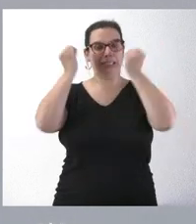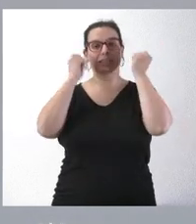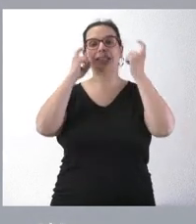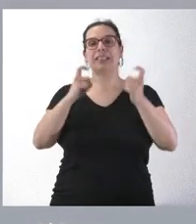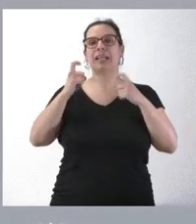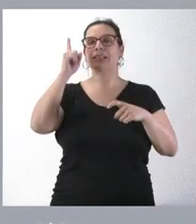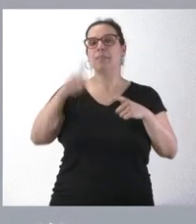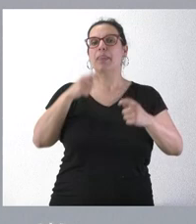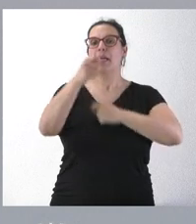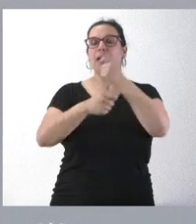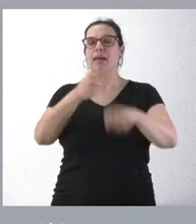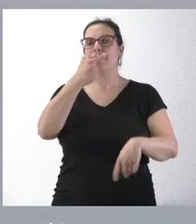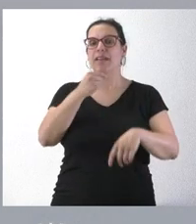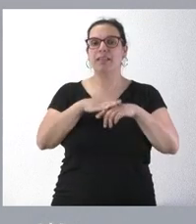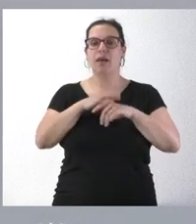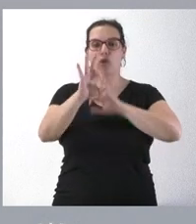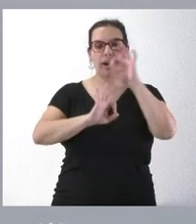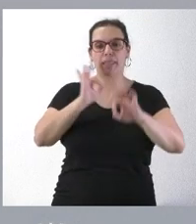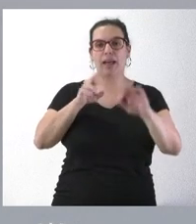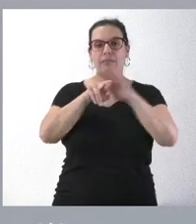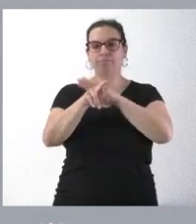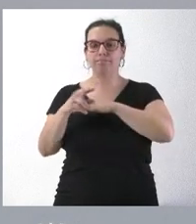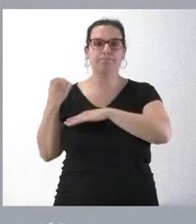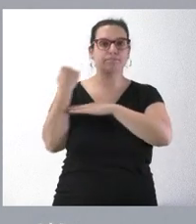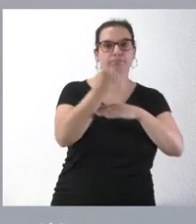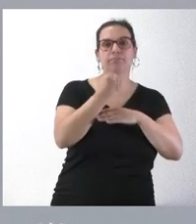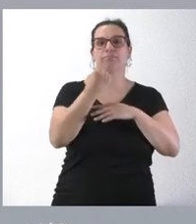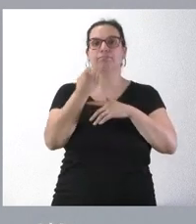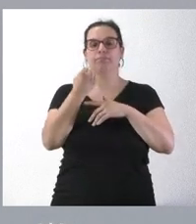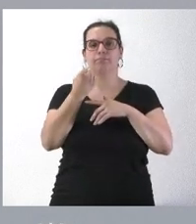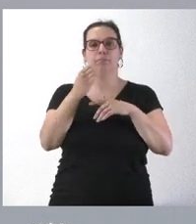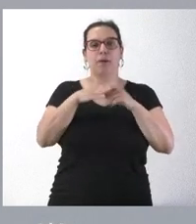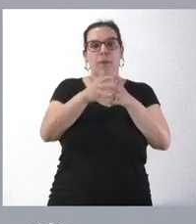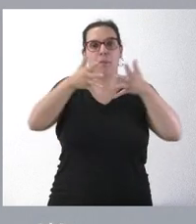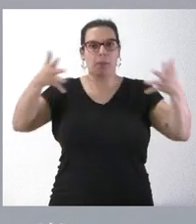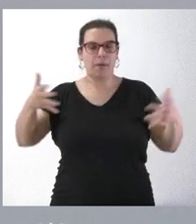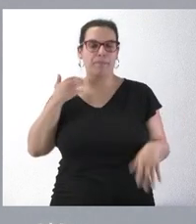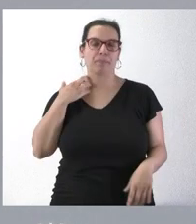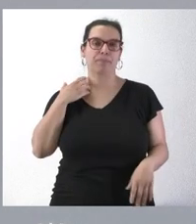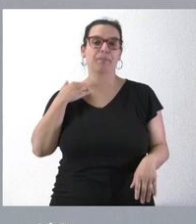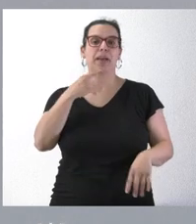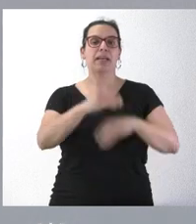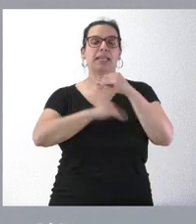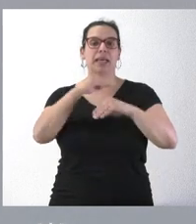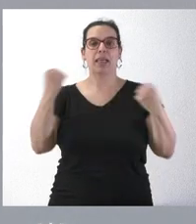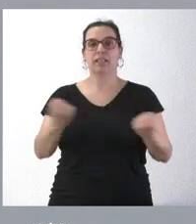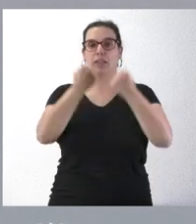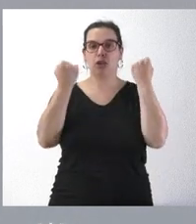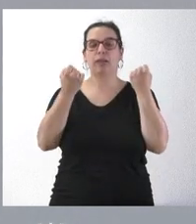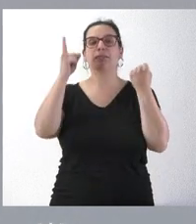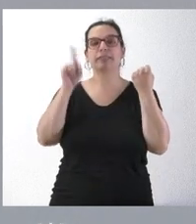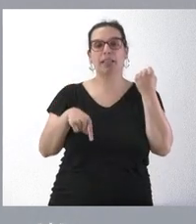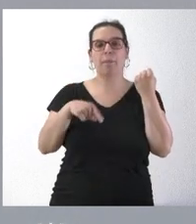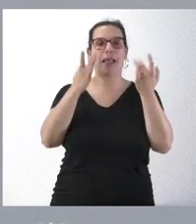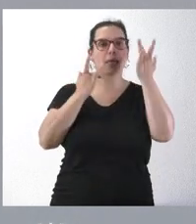participación como brigada de refuerzo en los ataques que permitan ampliar los medios disponibles. Se van a realizar actuaciones selvícolas también encaminadas a